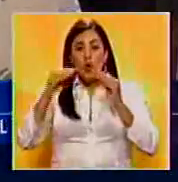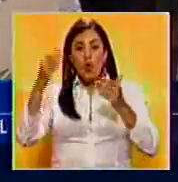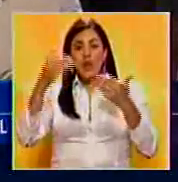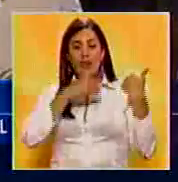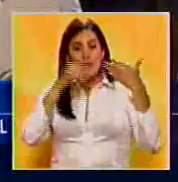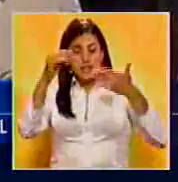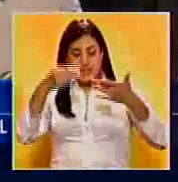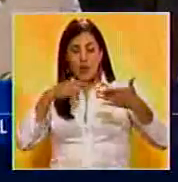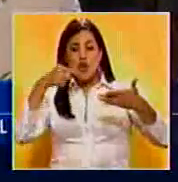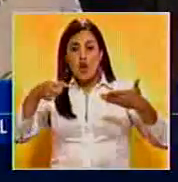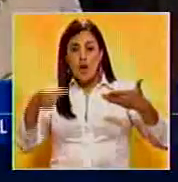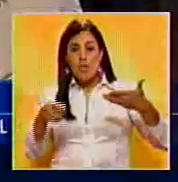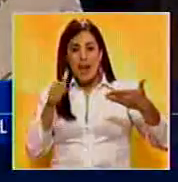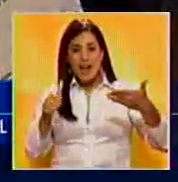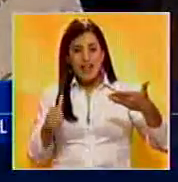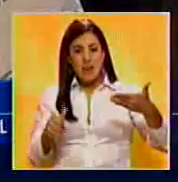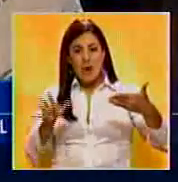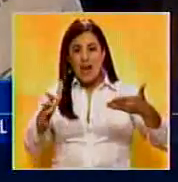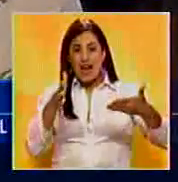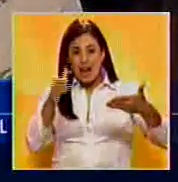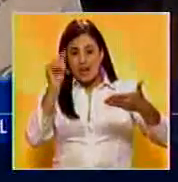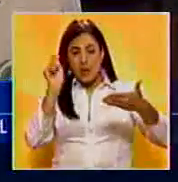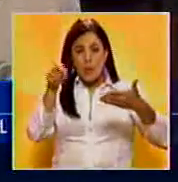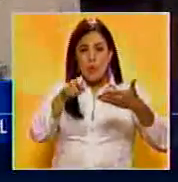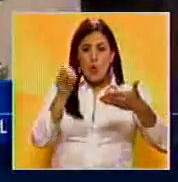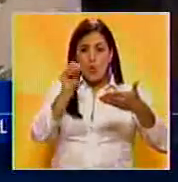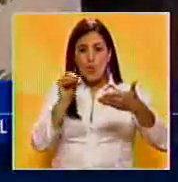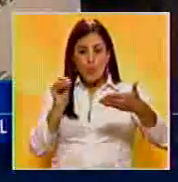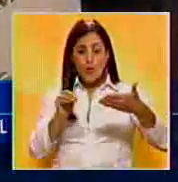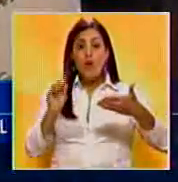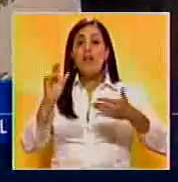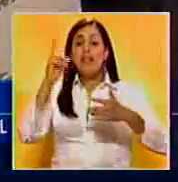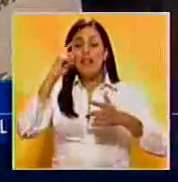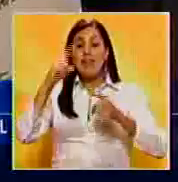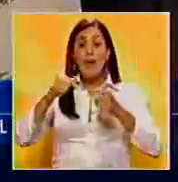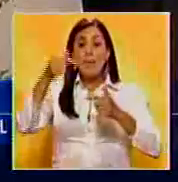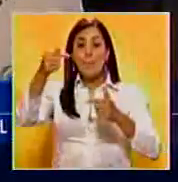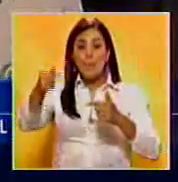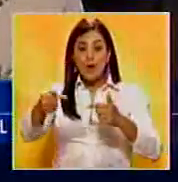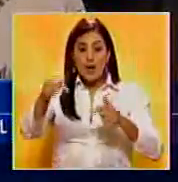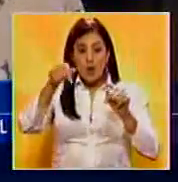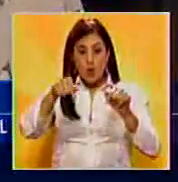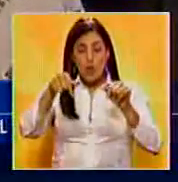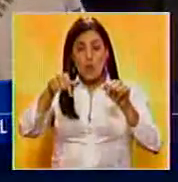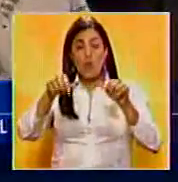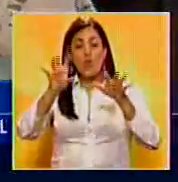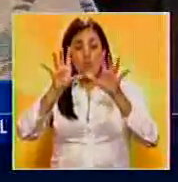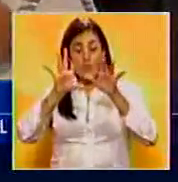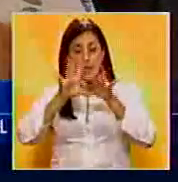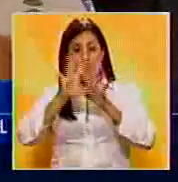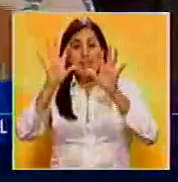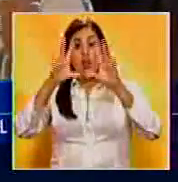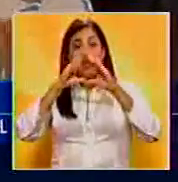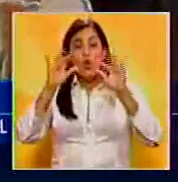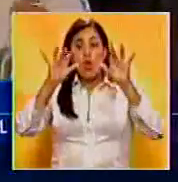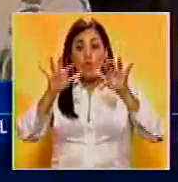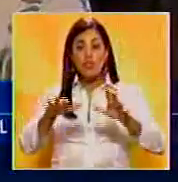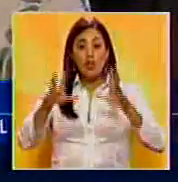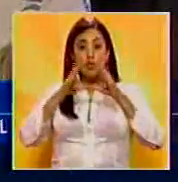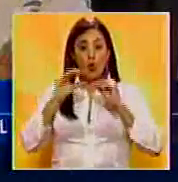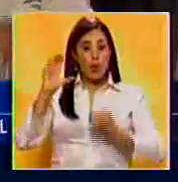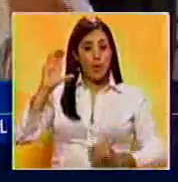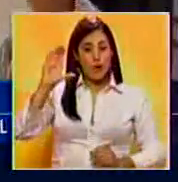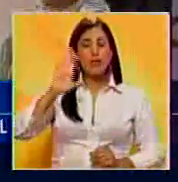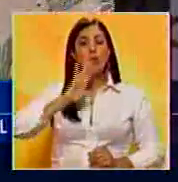cargos territoriales que ya han sido adjudicados y que en el día de mañana en todas las oficinas regionales de todo el